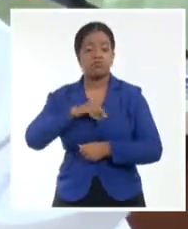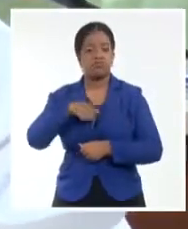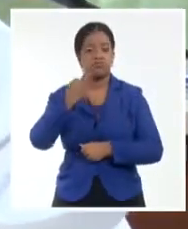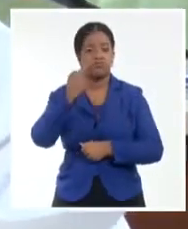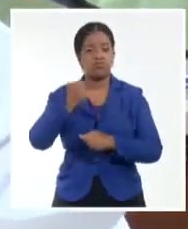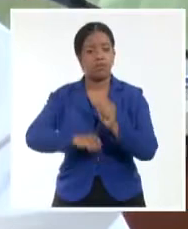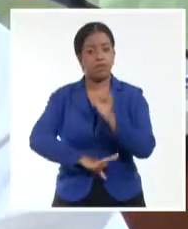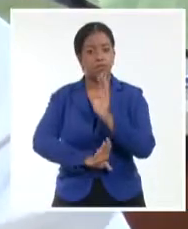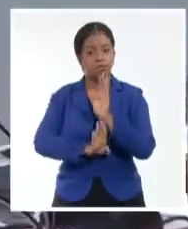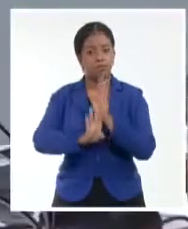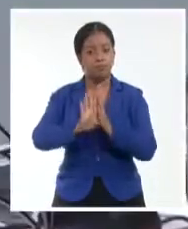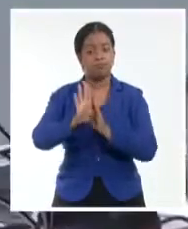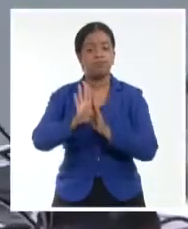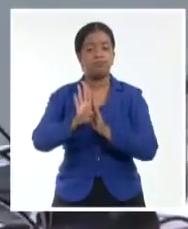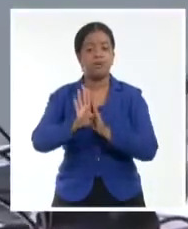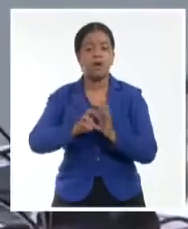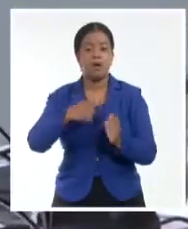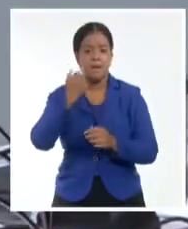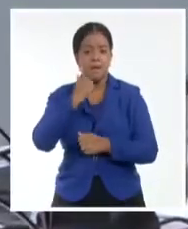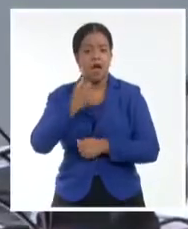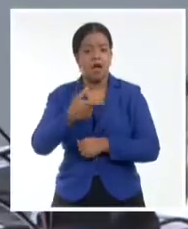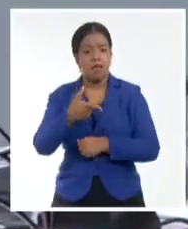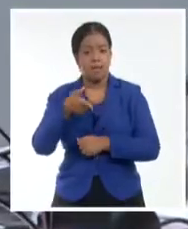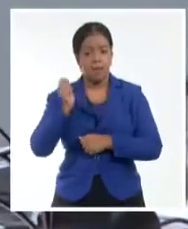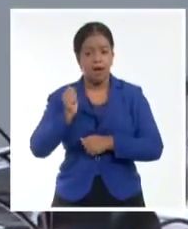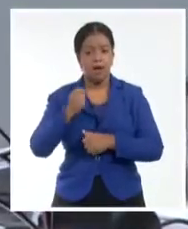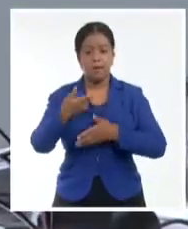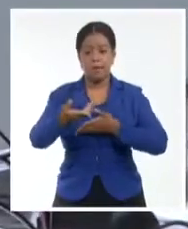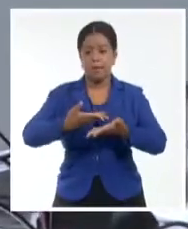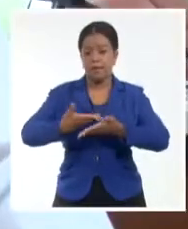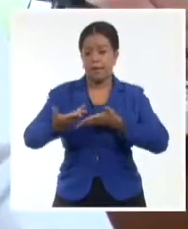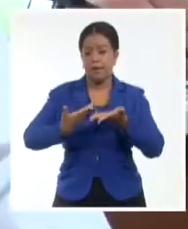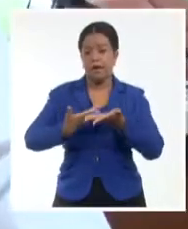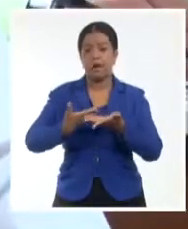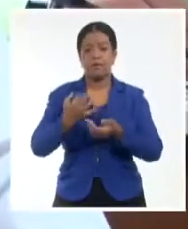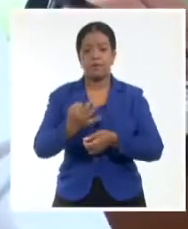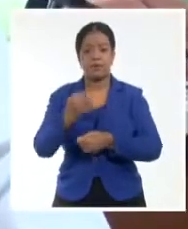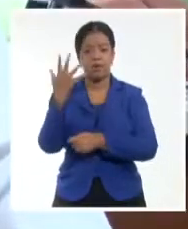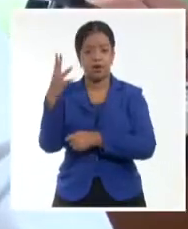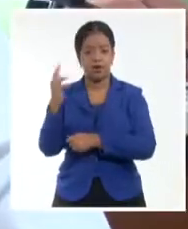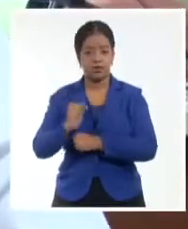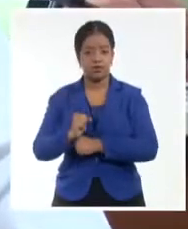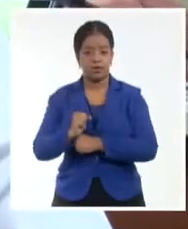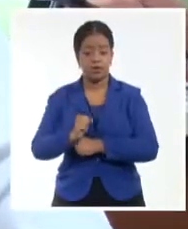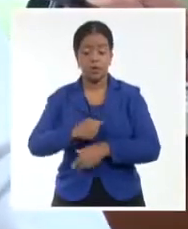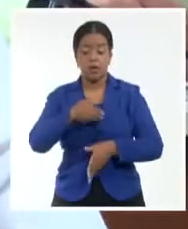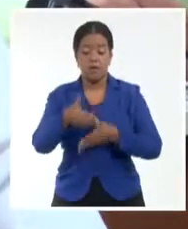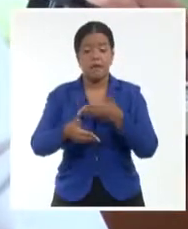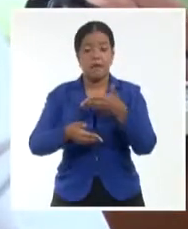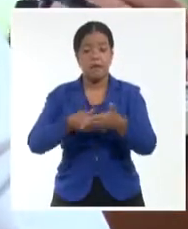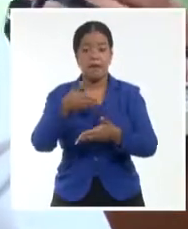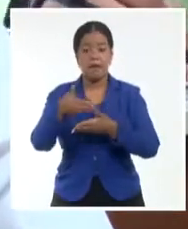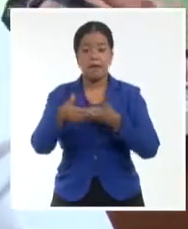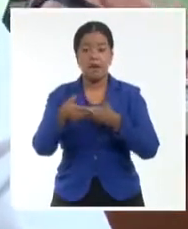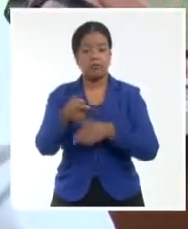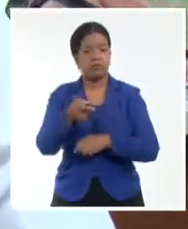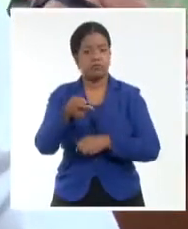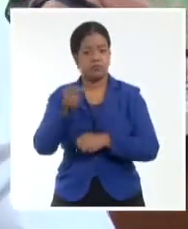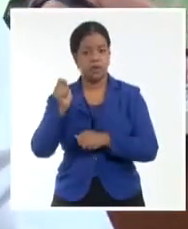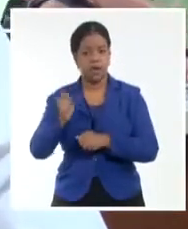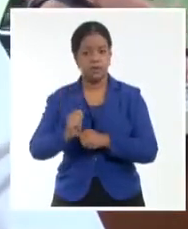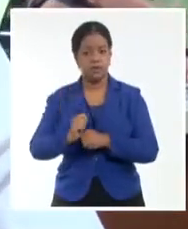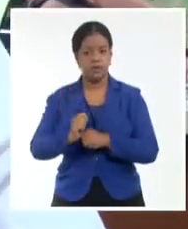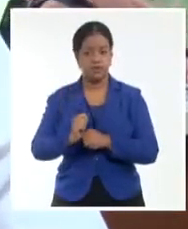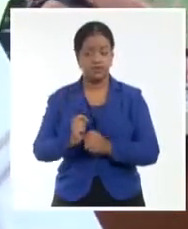nosotros hemos ganado en agilidad en nuestros procesos de comercio exterior. Los procedimientos asociados a esta actividad lo hemos tenido que hacer de la manera más